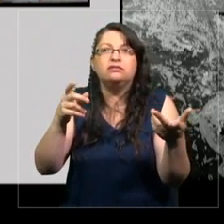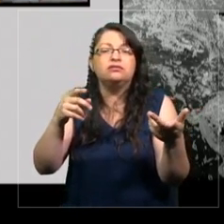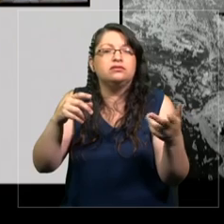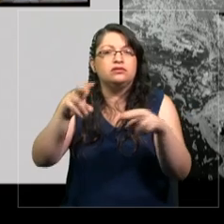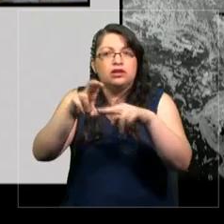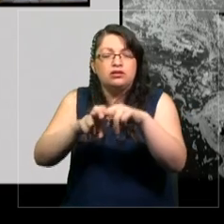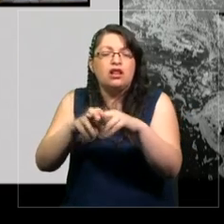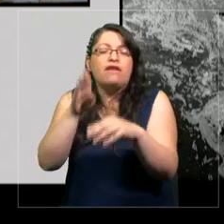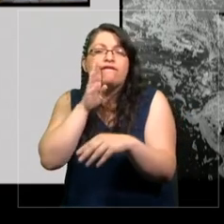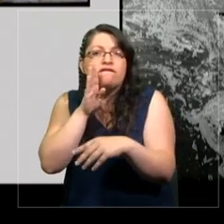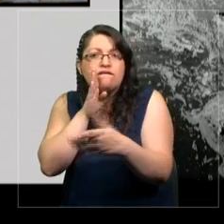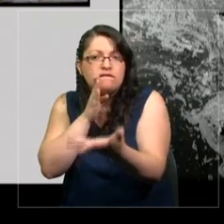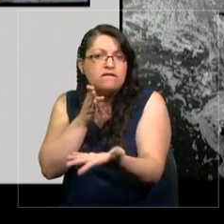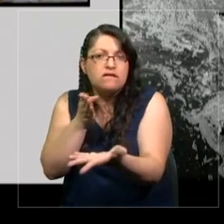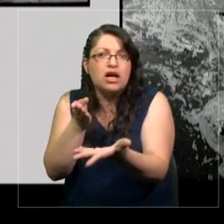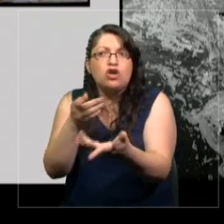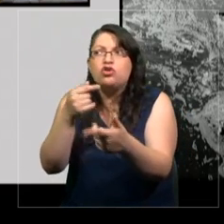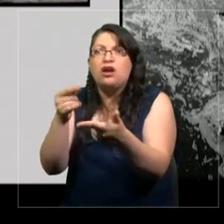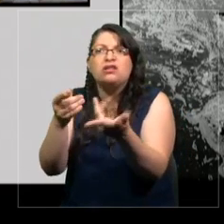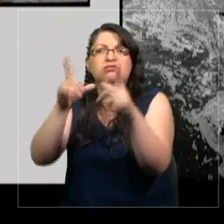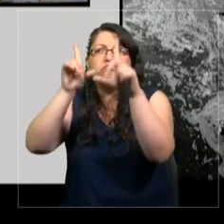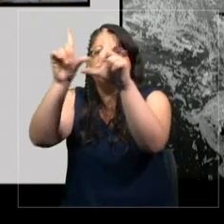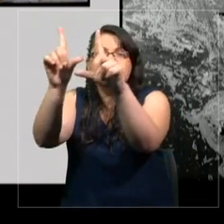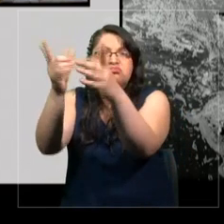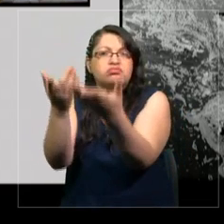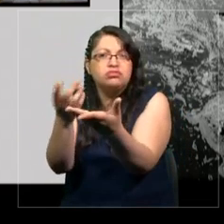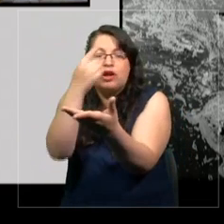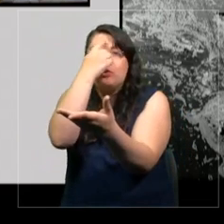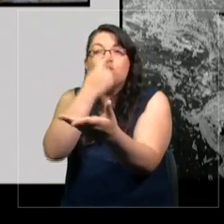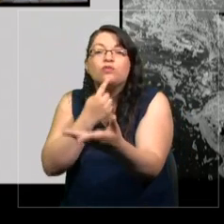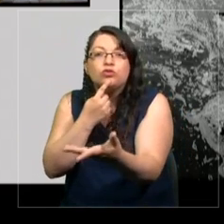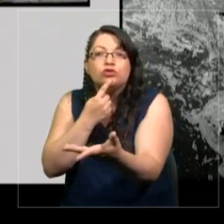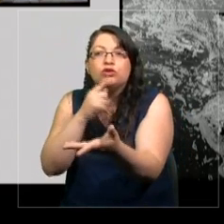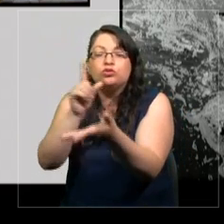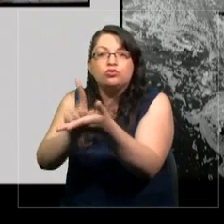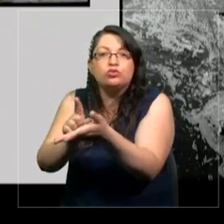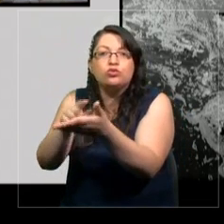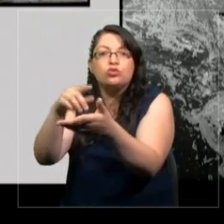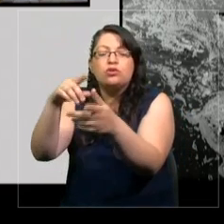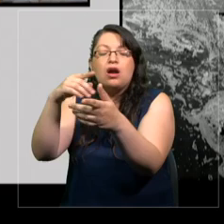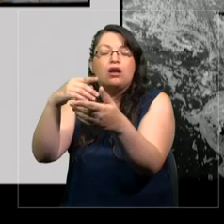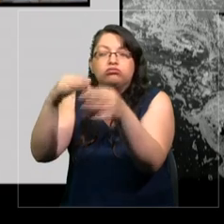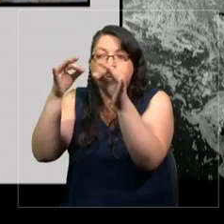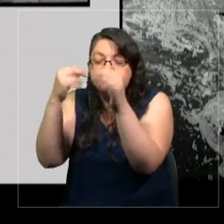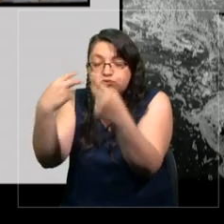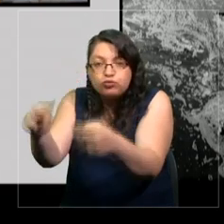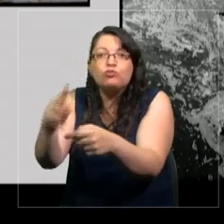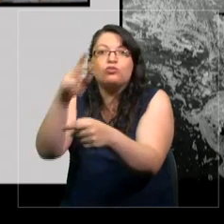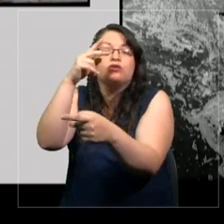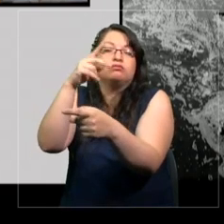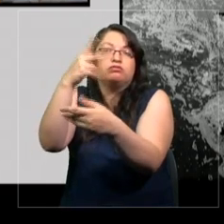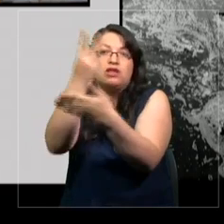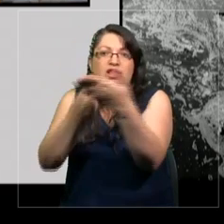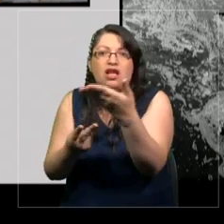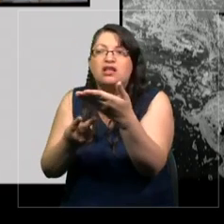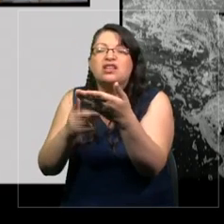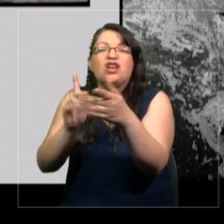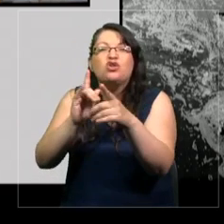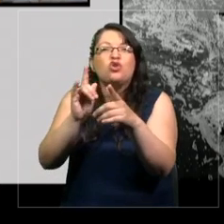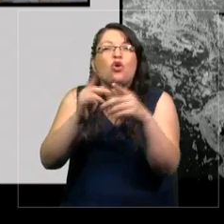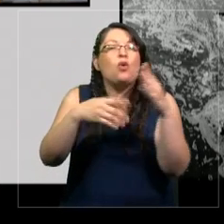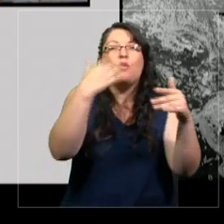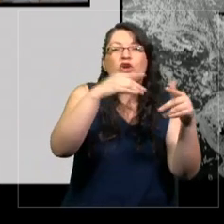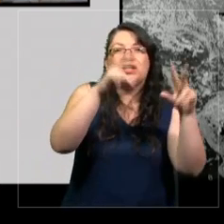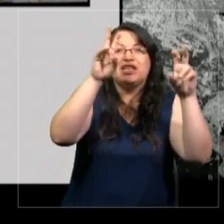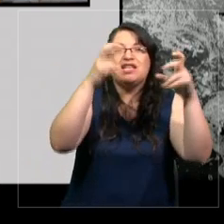del urinario en un museo o en un lugar propio del arte es más importante que su valor o no su valor estético. Eso pasa mucho y hay una